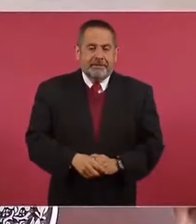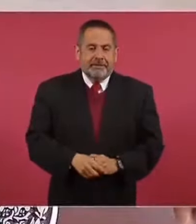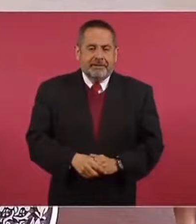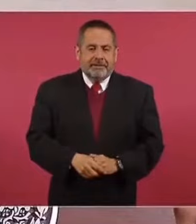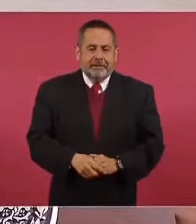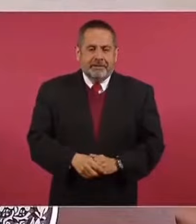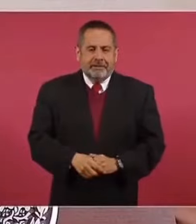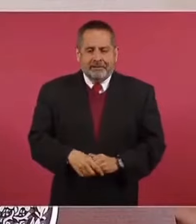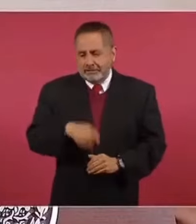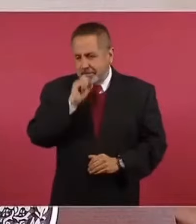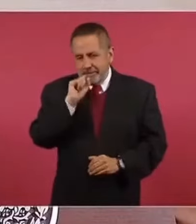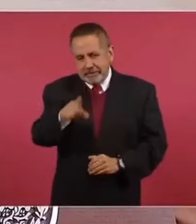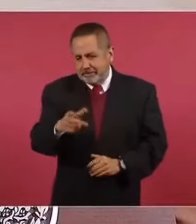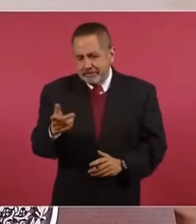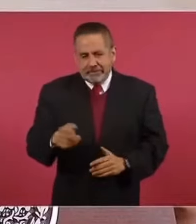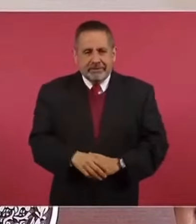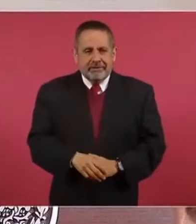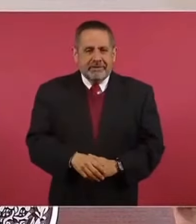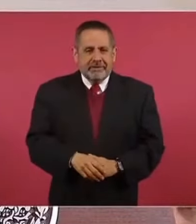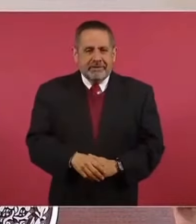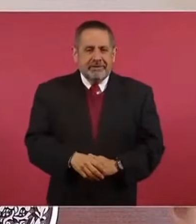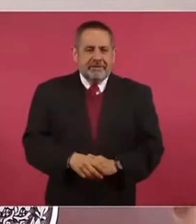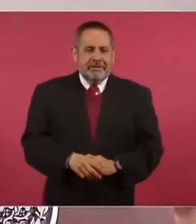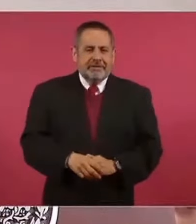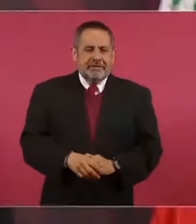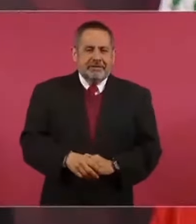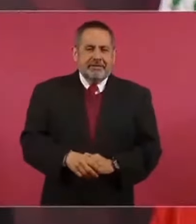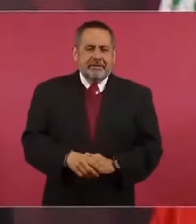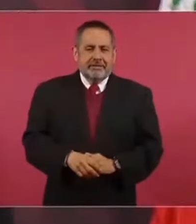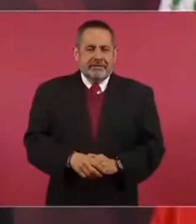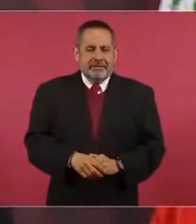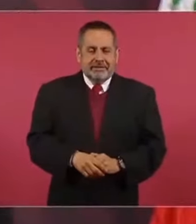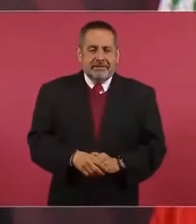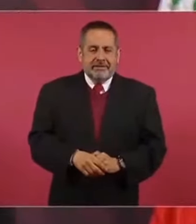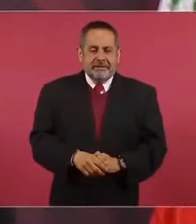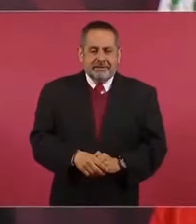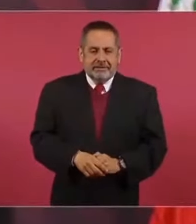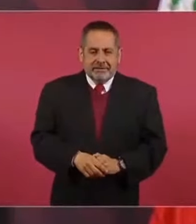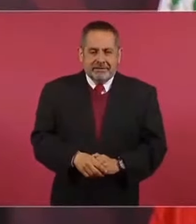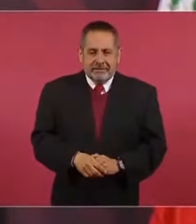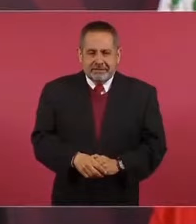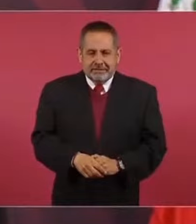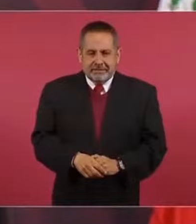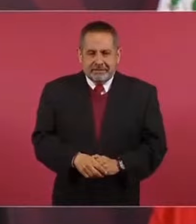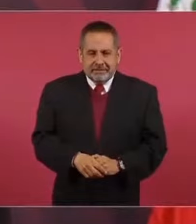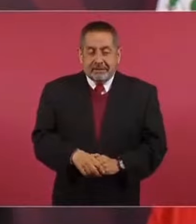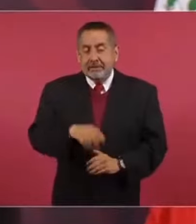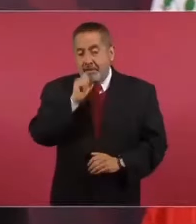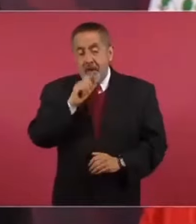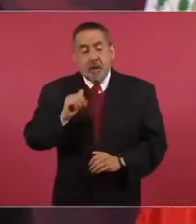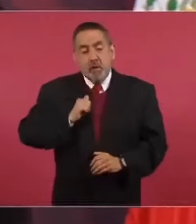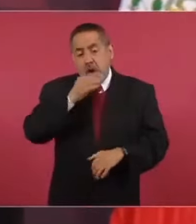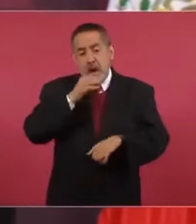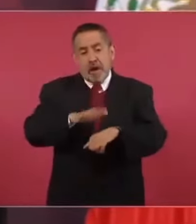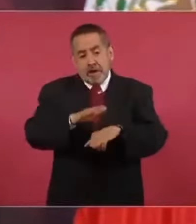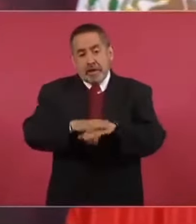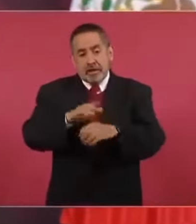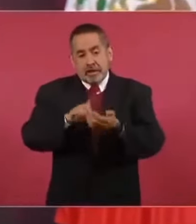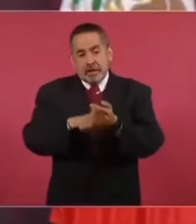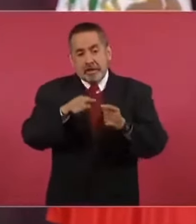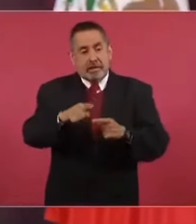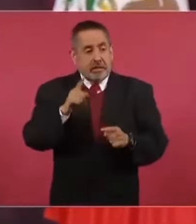Pues, lo mismo, más también aprovecho para decirle a la